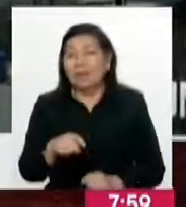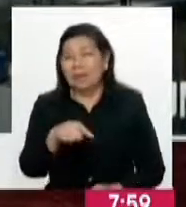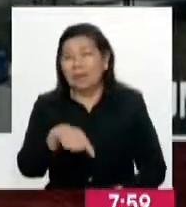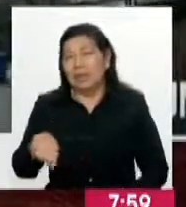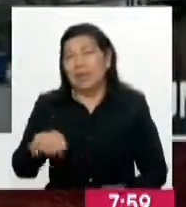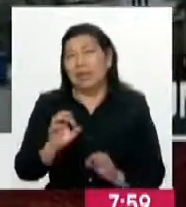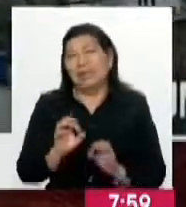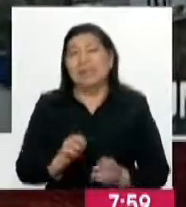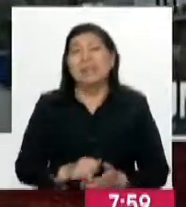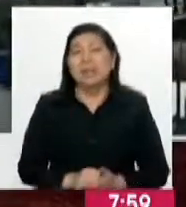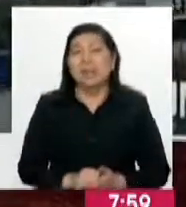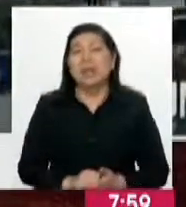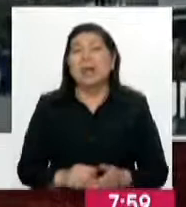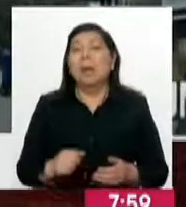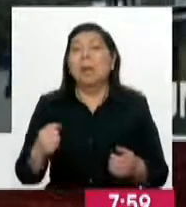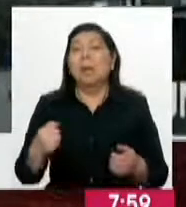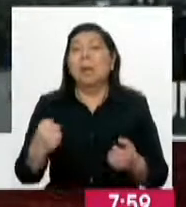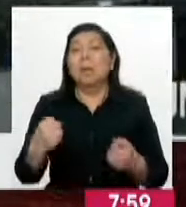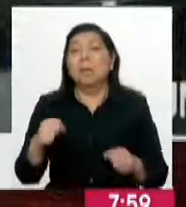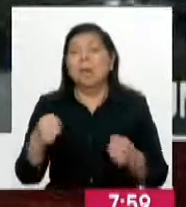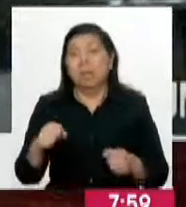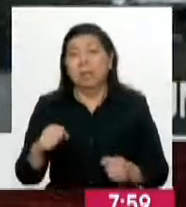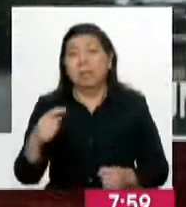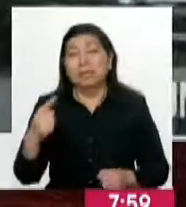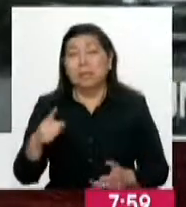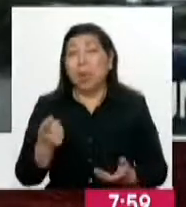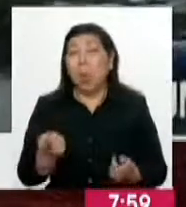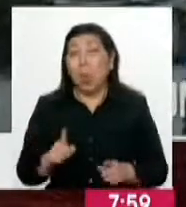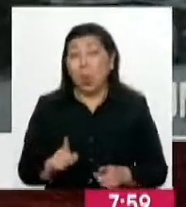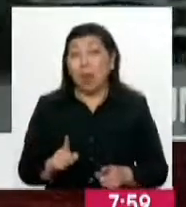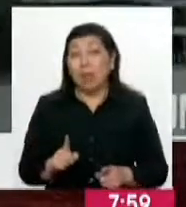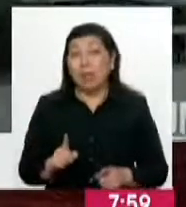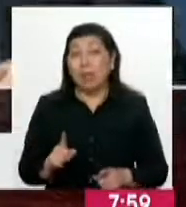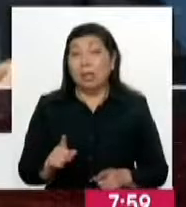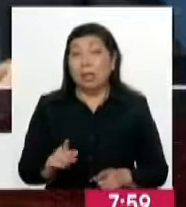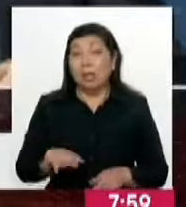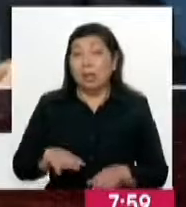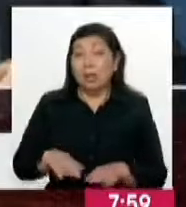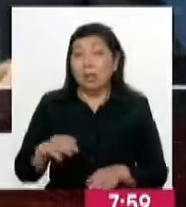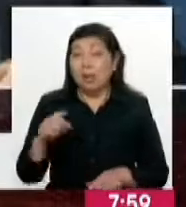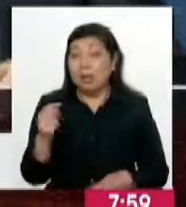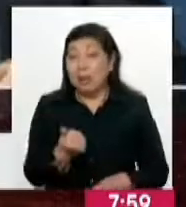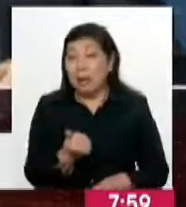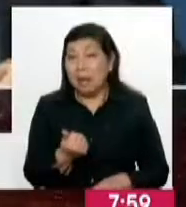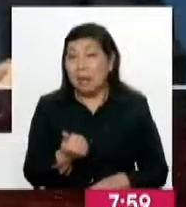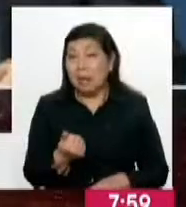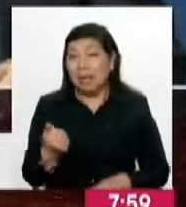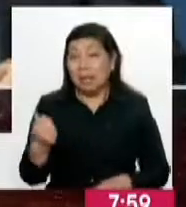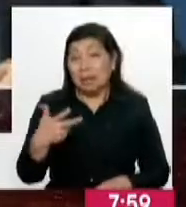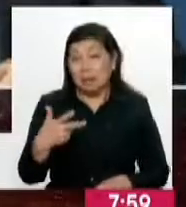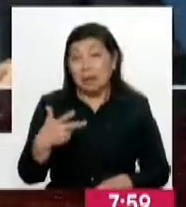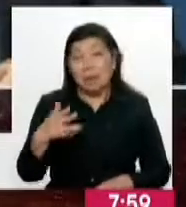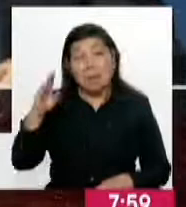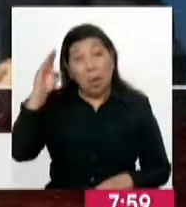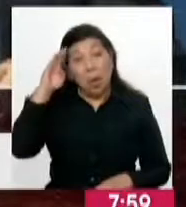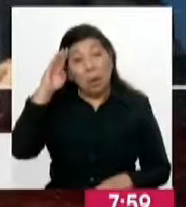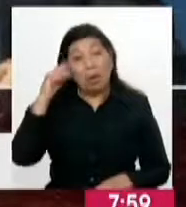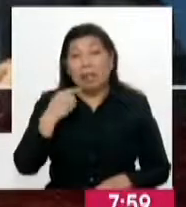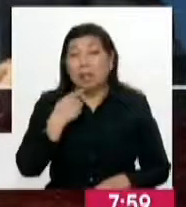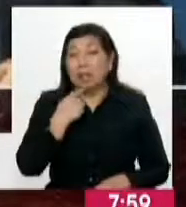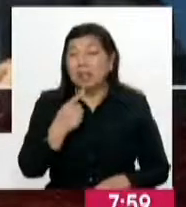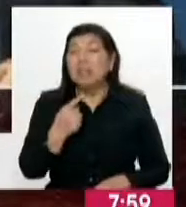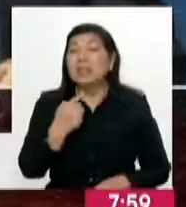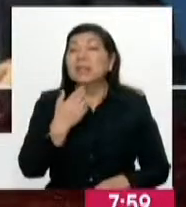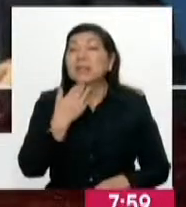mototaxi. En mototaxi, claro. Al momento de la intervención, inmediatamente, o el policía simplemente dice, señores,